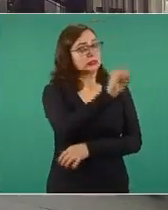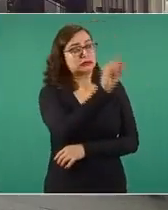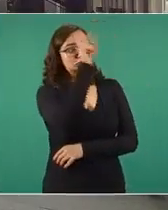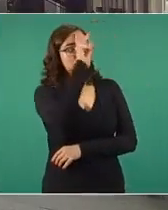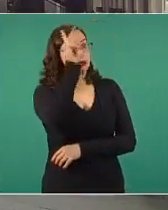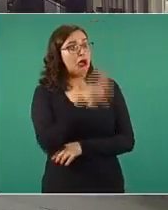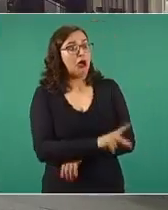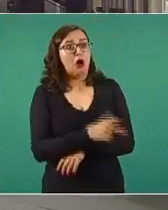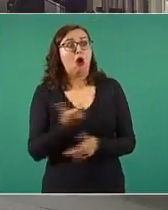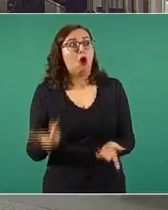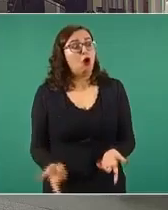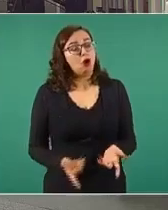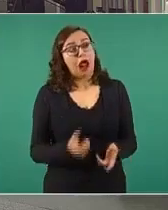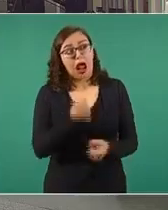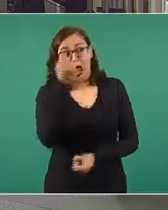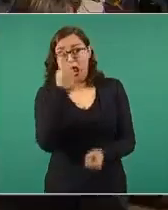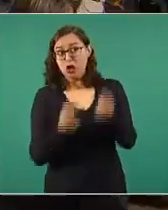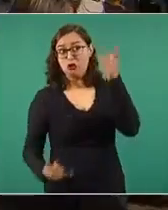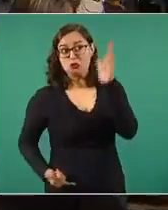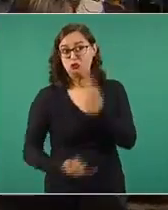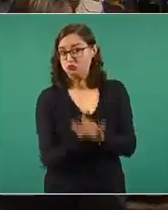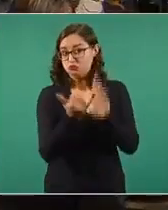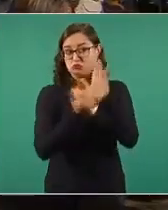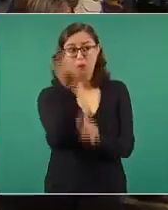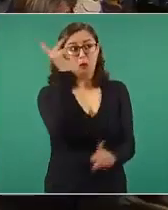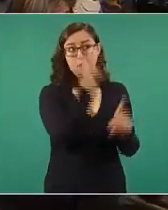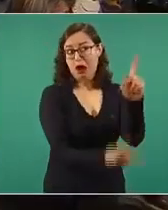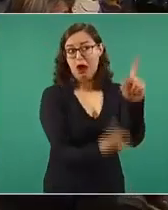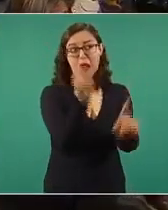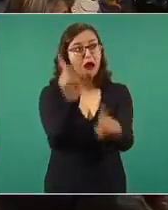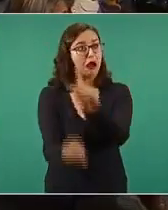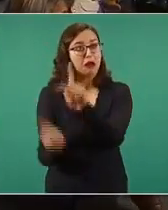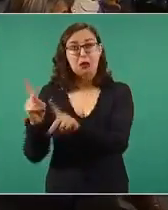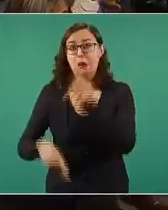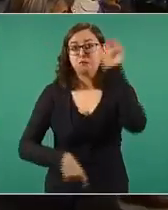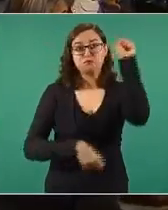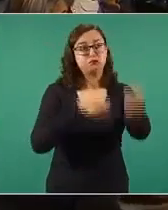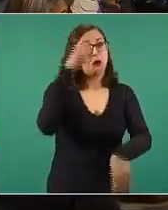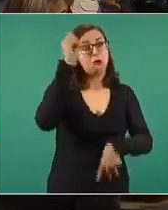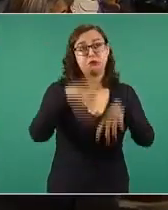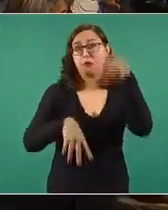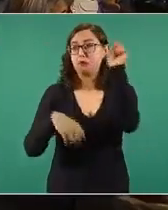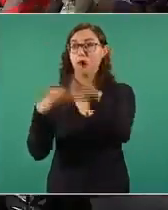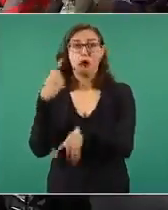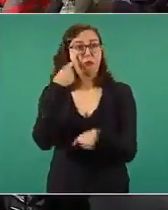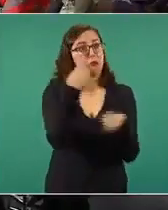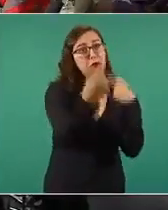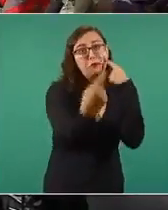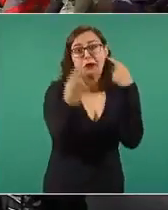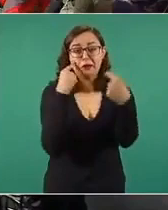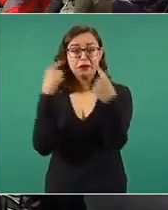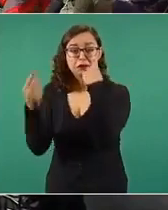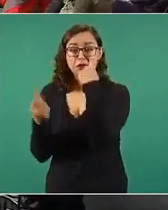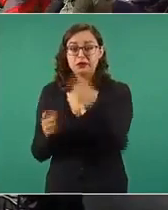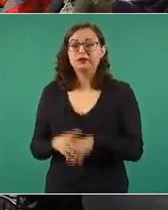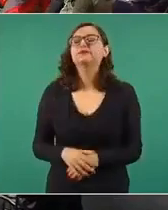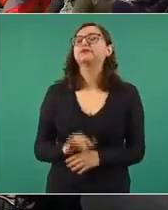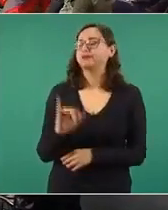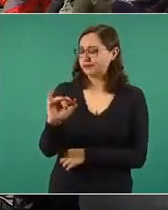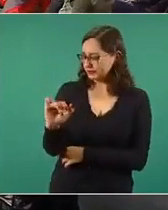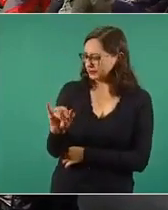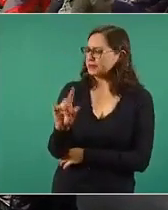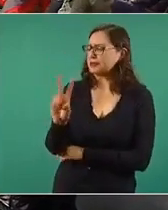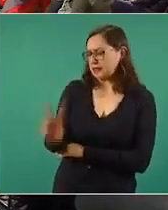que Baleón solo construyeron dos. Pues todo eso ya se terminó, pero qué bien que me lo